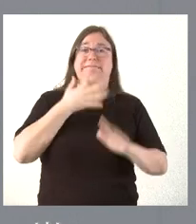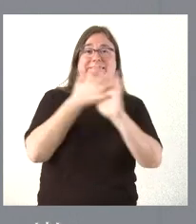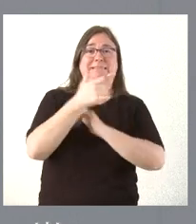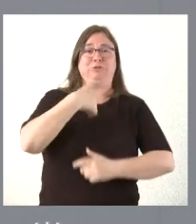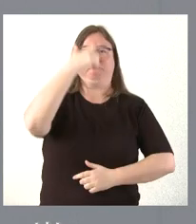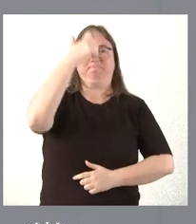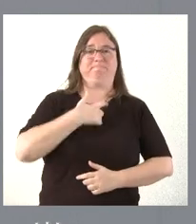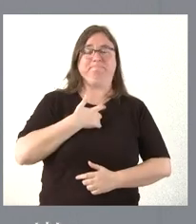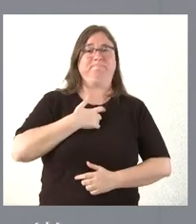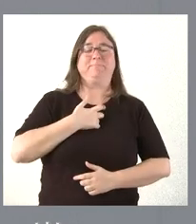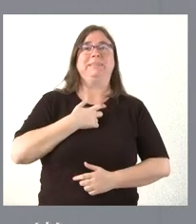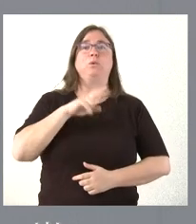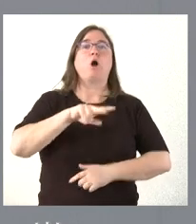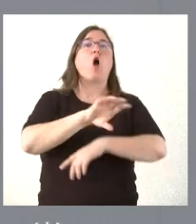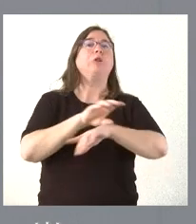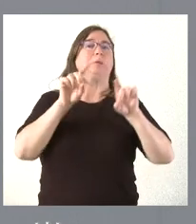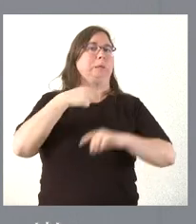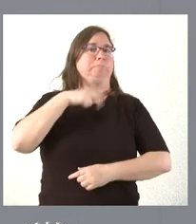cuestión.